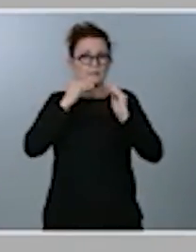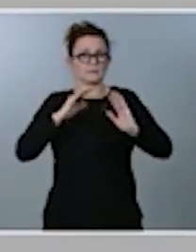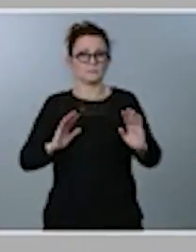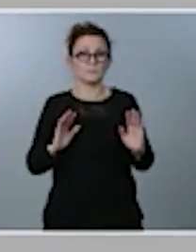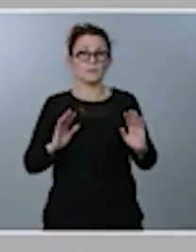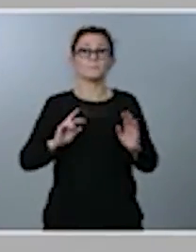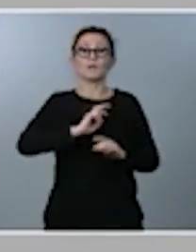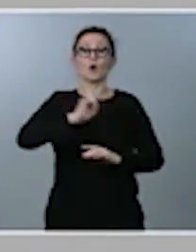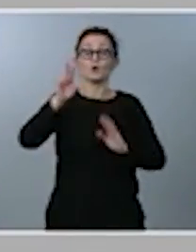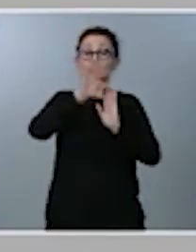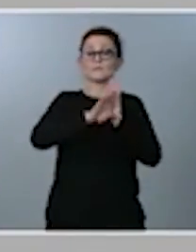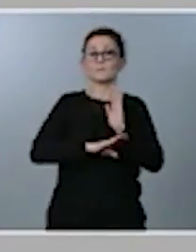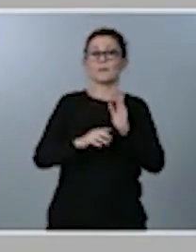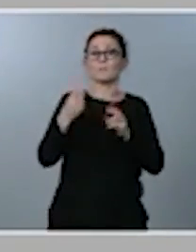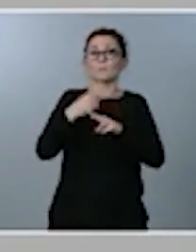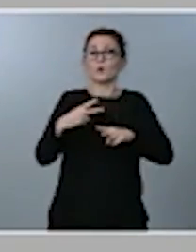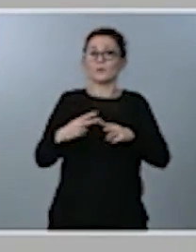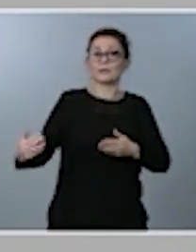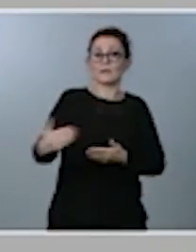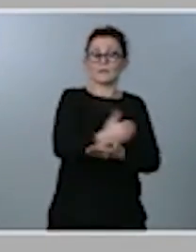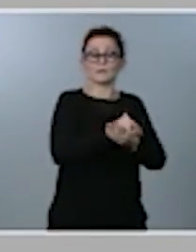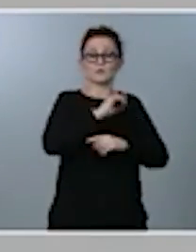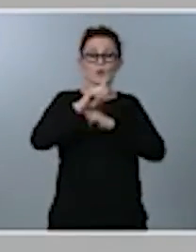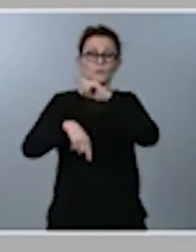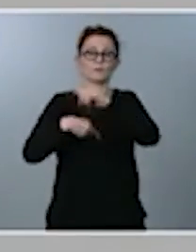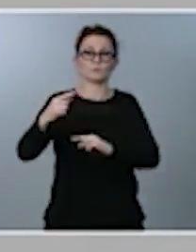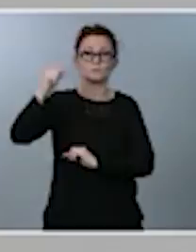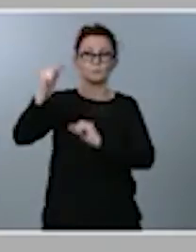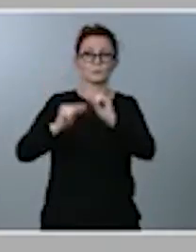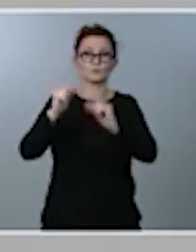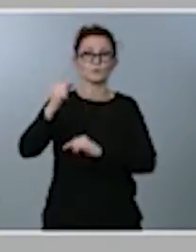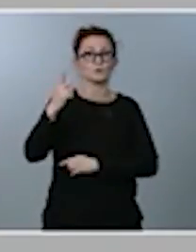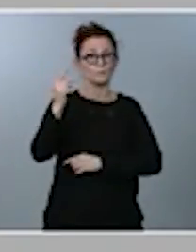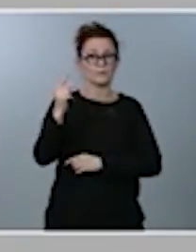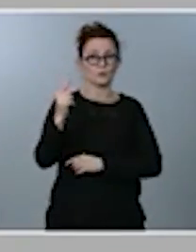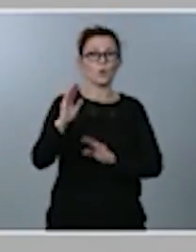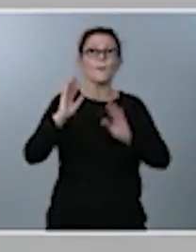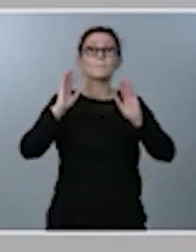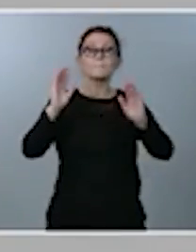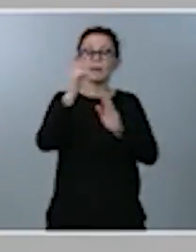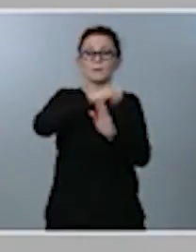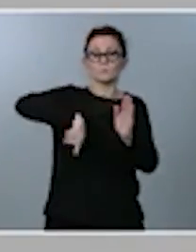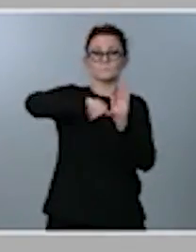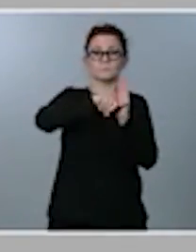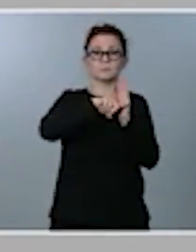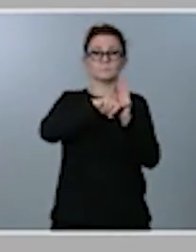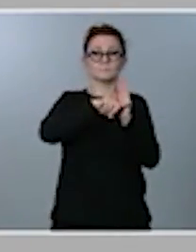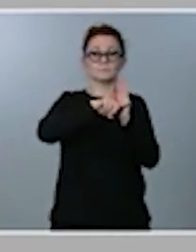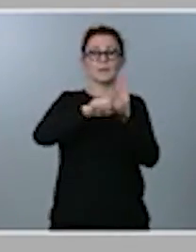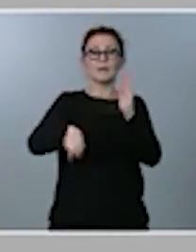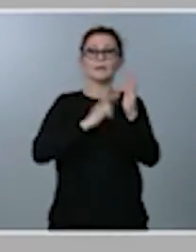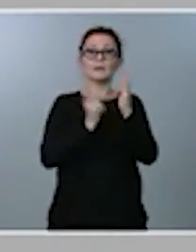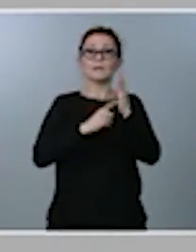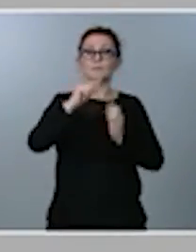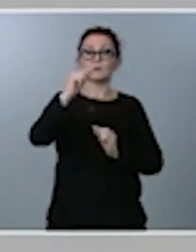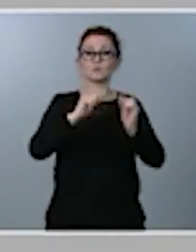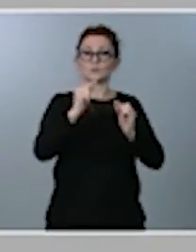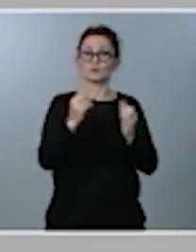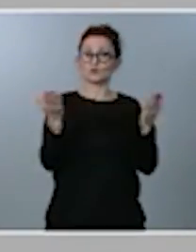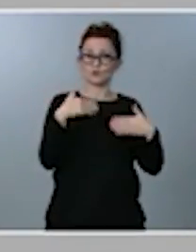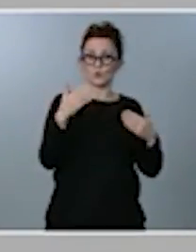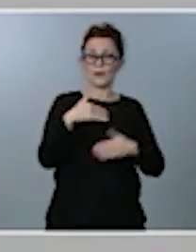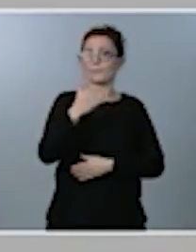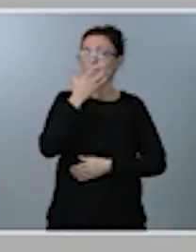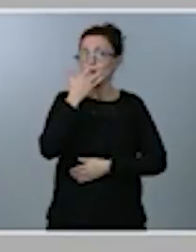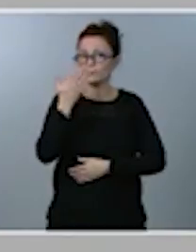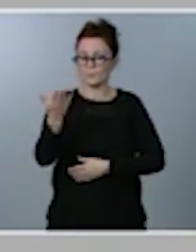ingresos que tendrán reflejo en el presupuesto 21, pero que no están incluidas en la ley de presupuestos. Me estoy refiriendo o bien